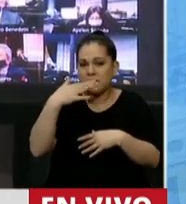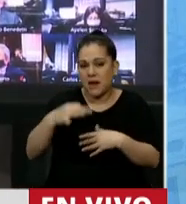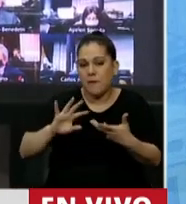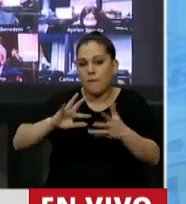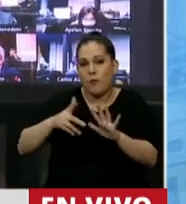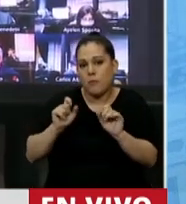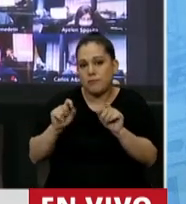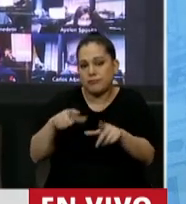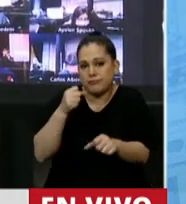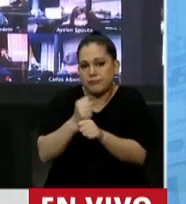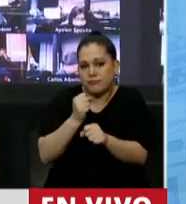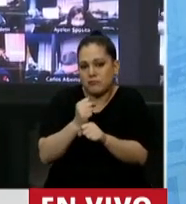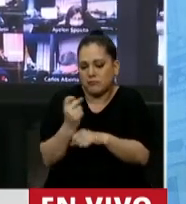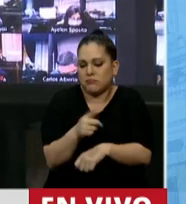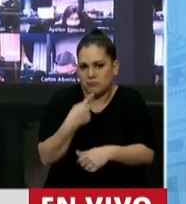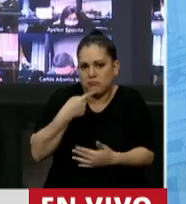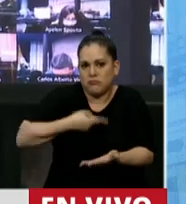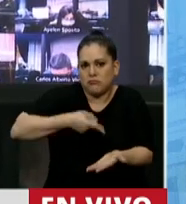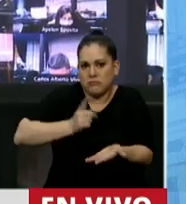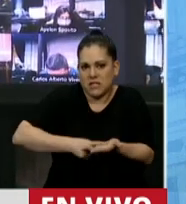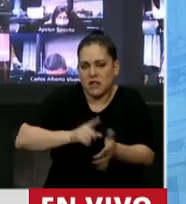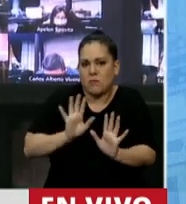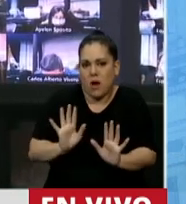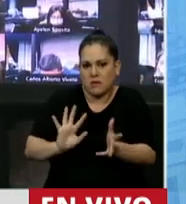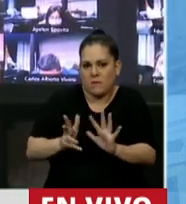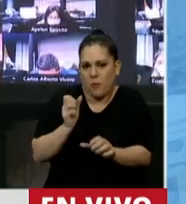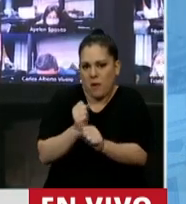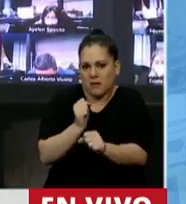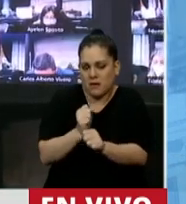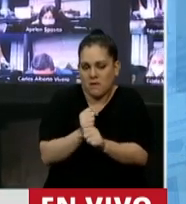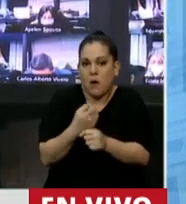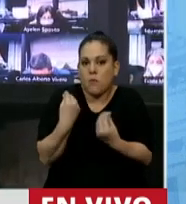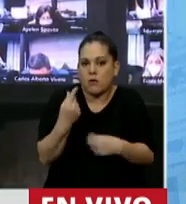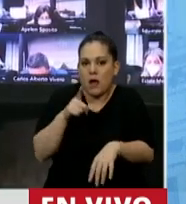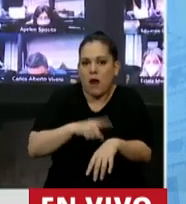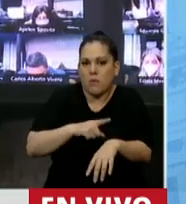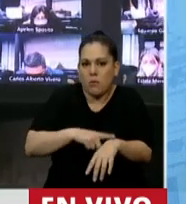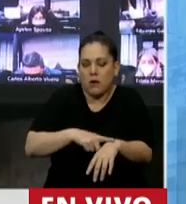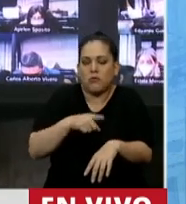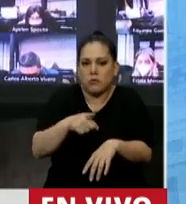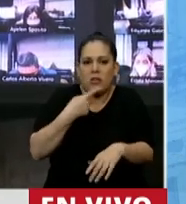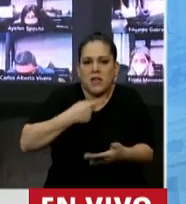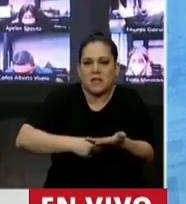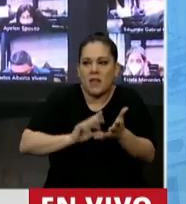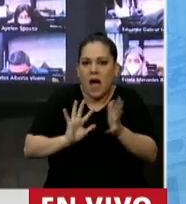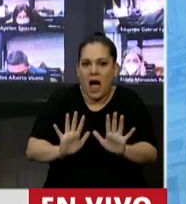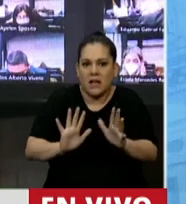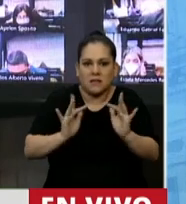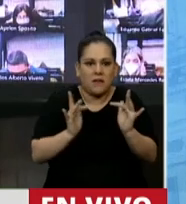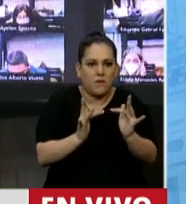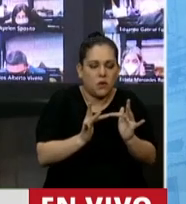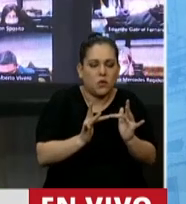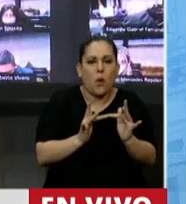metodología que hemos elegido entre todos, porque a la hora de elegir esta metodología nadie